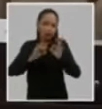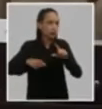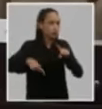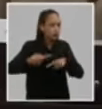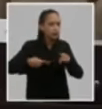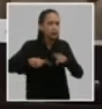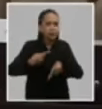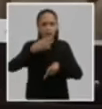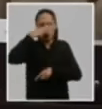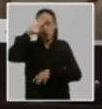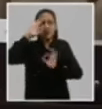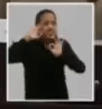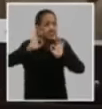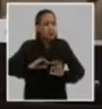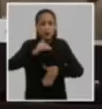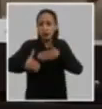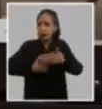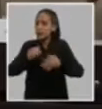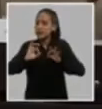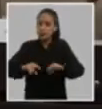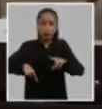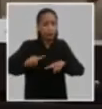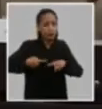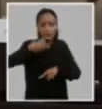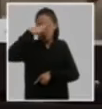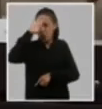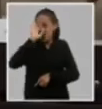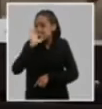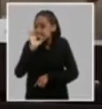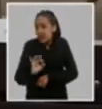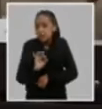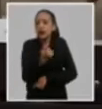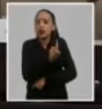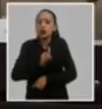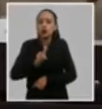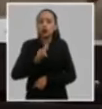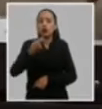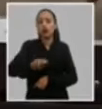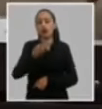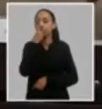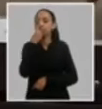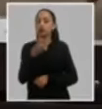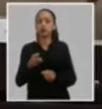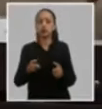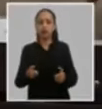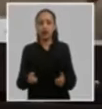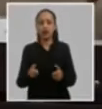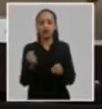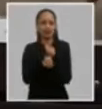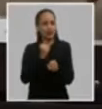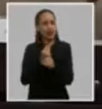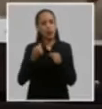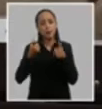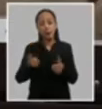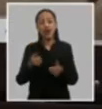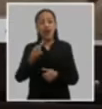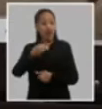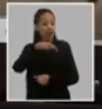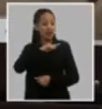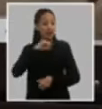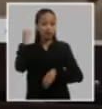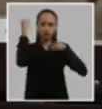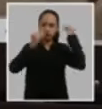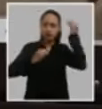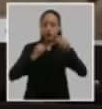país nunca va a dejar tranquila nuestro socialismo nunca va a dejar tranquila la revolución y por eso también se dedicó mucho pensamiento a él al